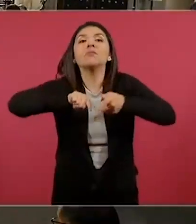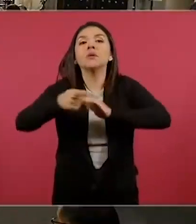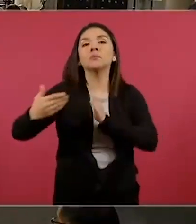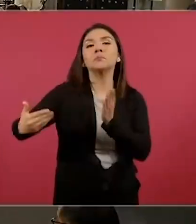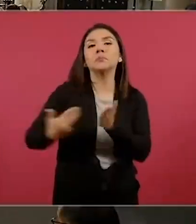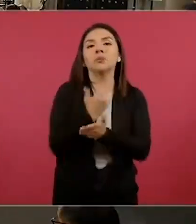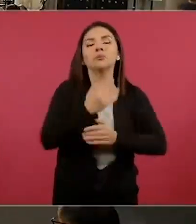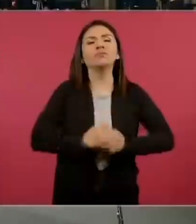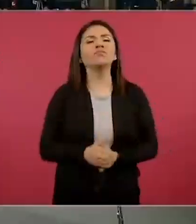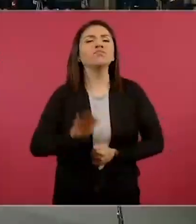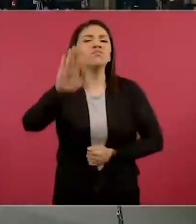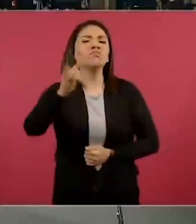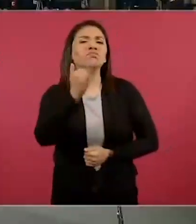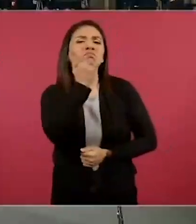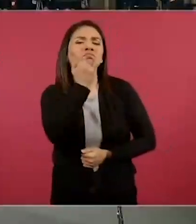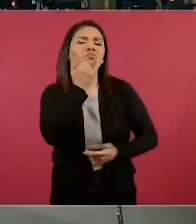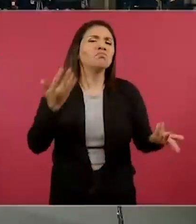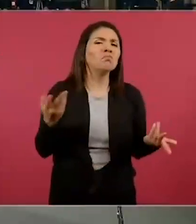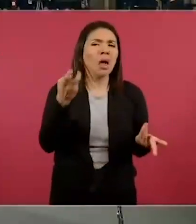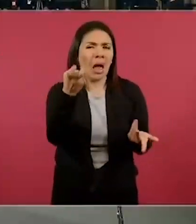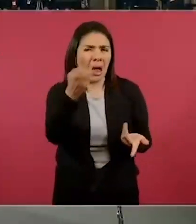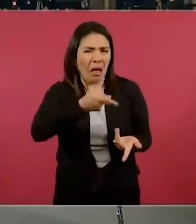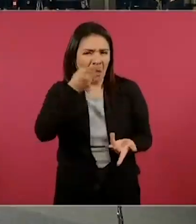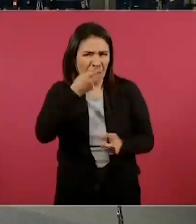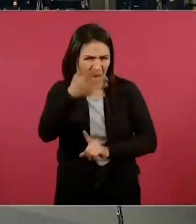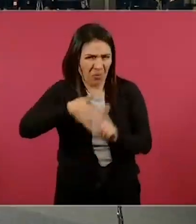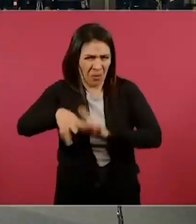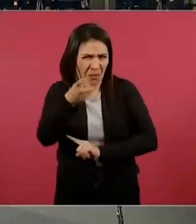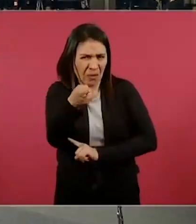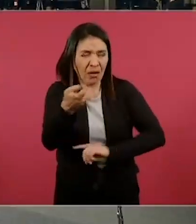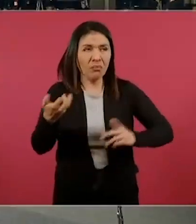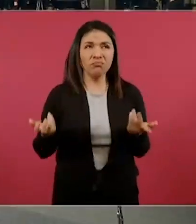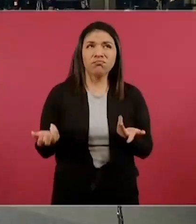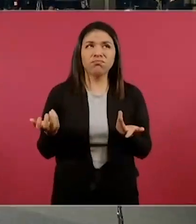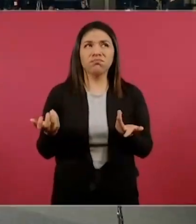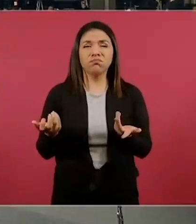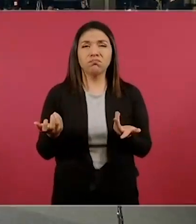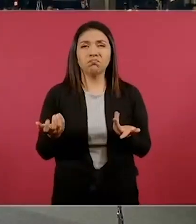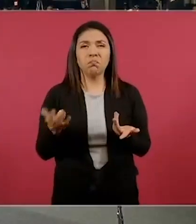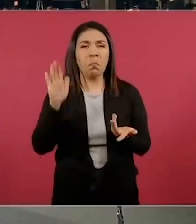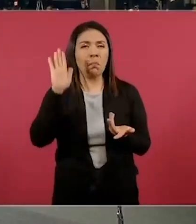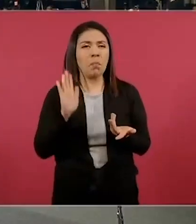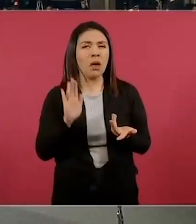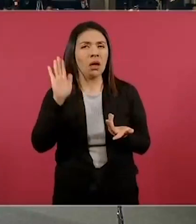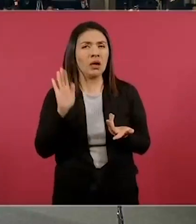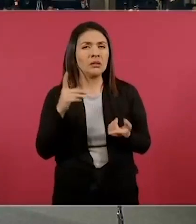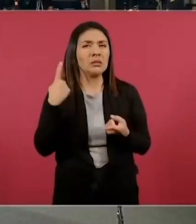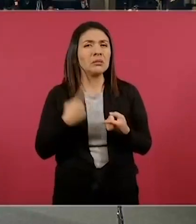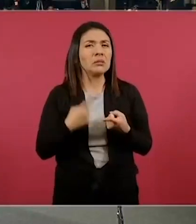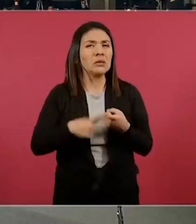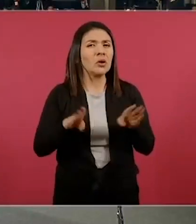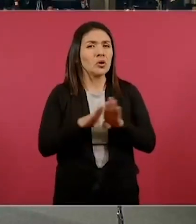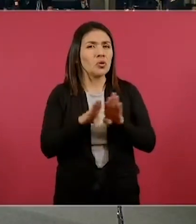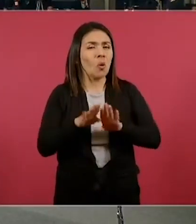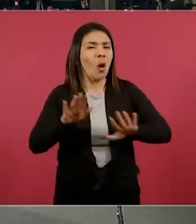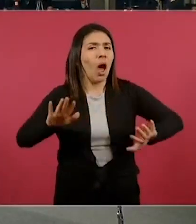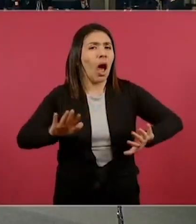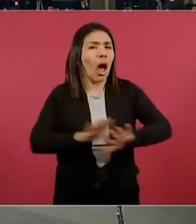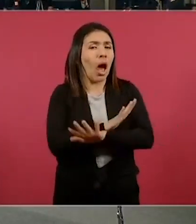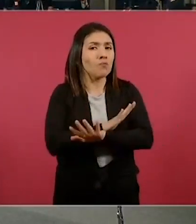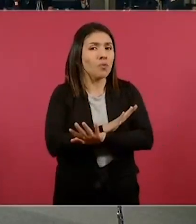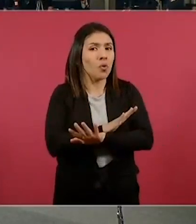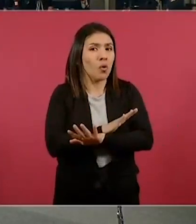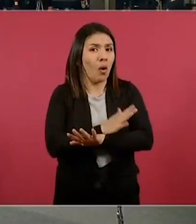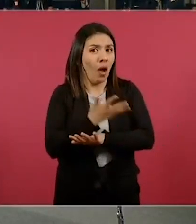Pero en ese contexto, ¿dejan entonces, no sé, a discreción de alguien para hacer esos cambios? Hay un